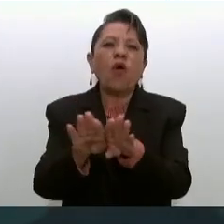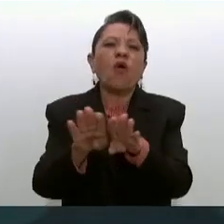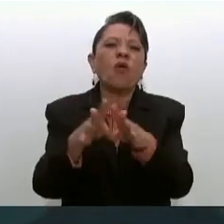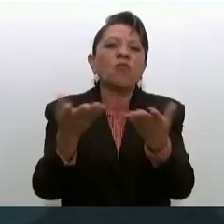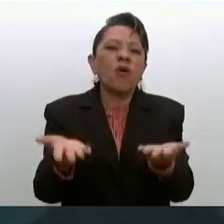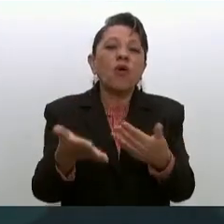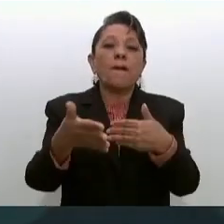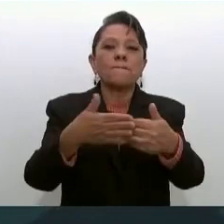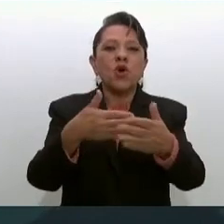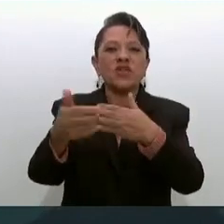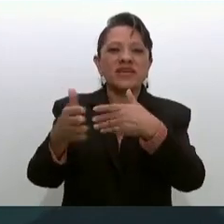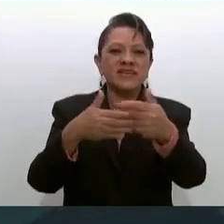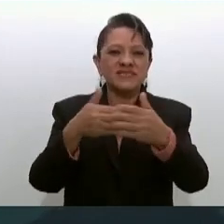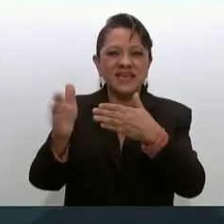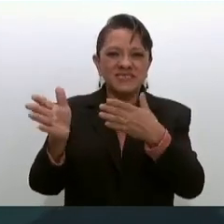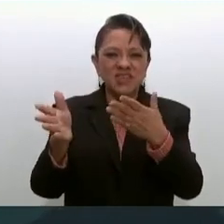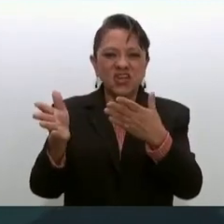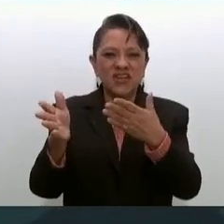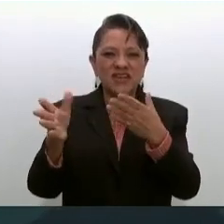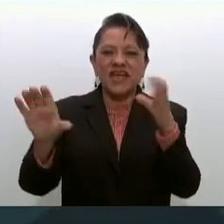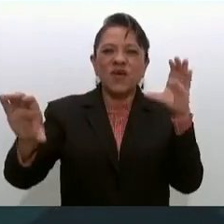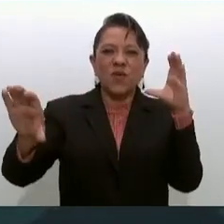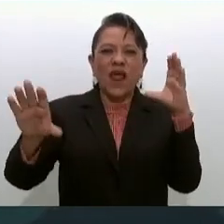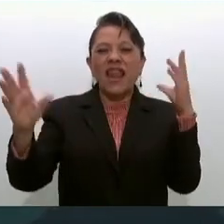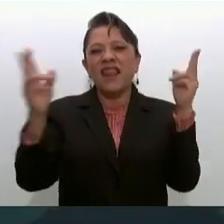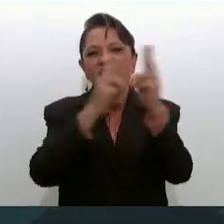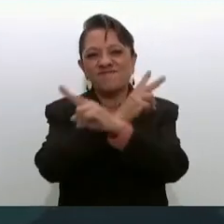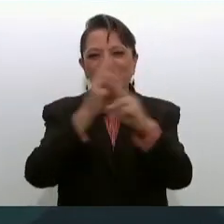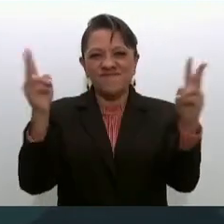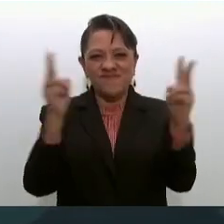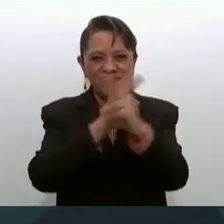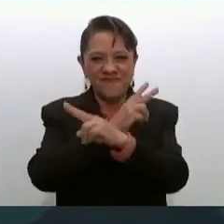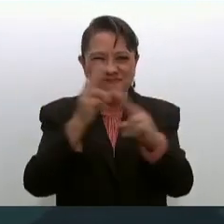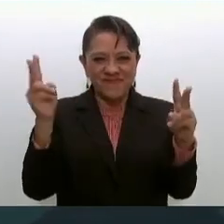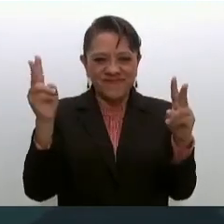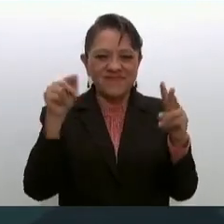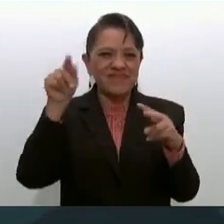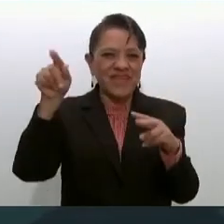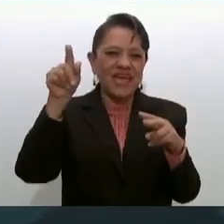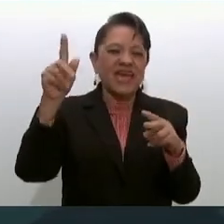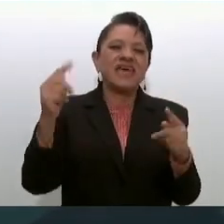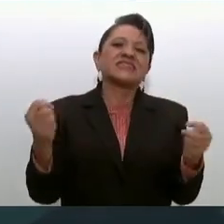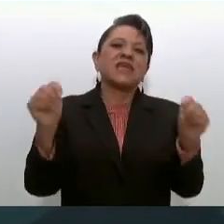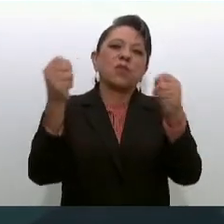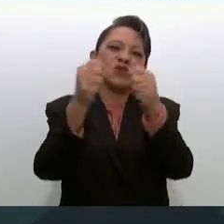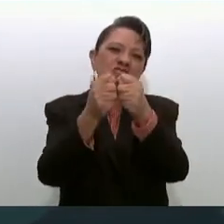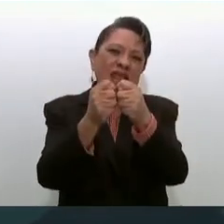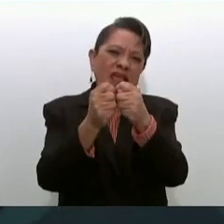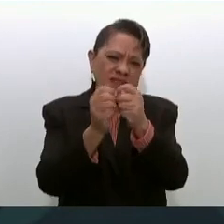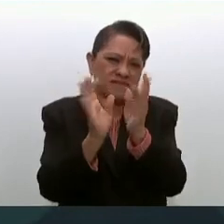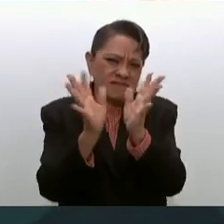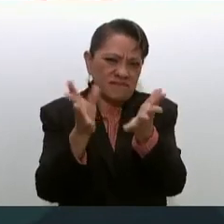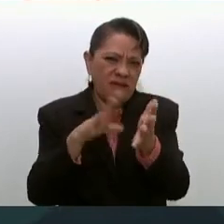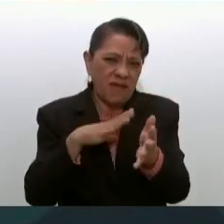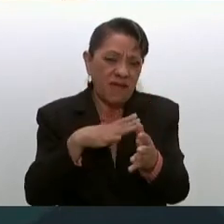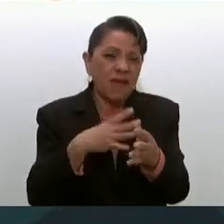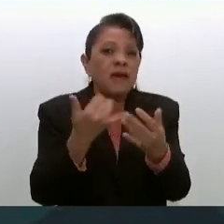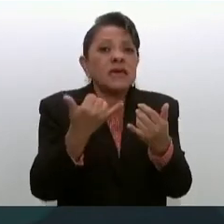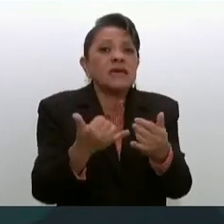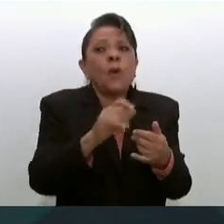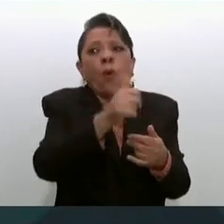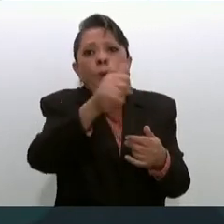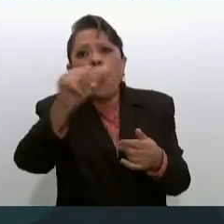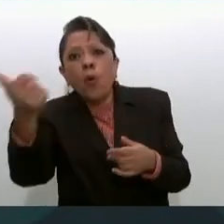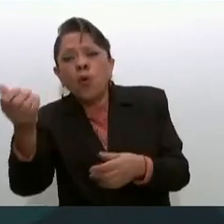de la carretera de Tepoztlán que ya se tiene y muchas otras obras que estamos haciendo